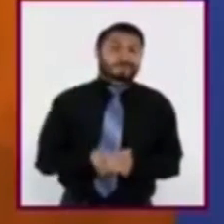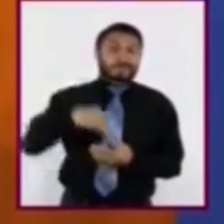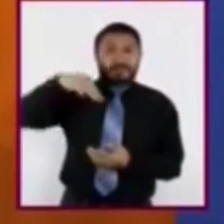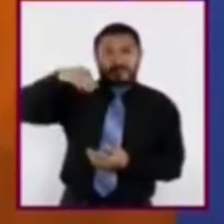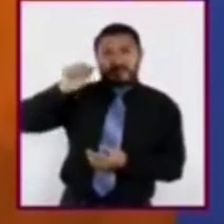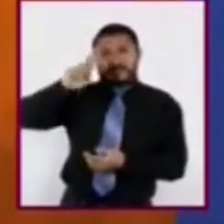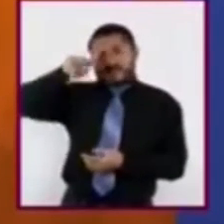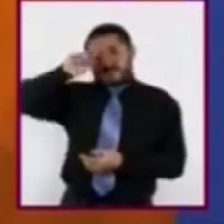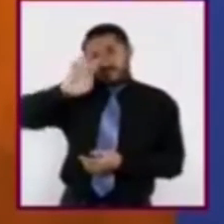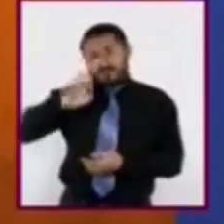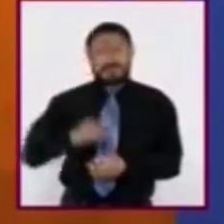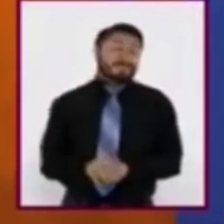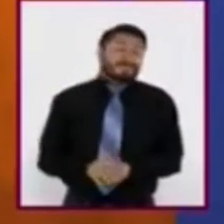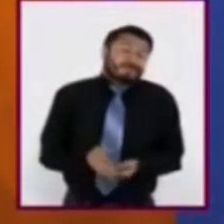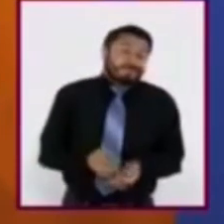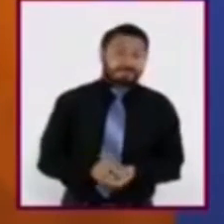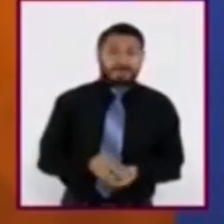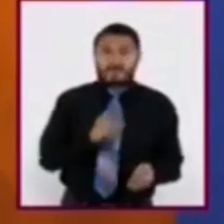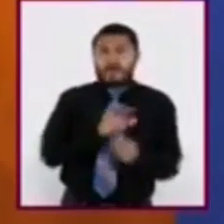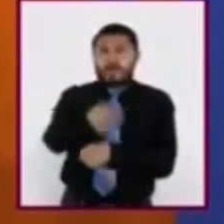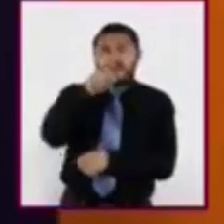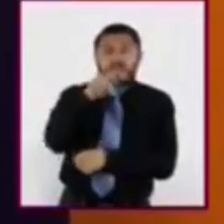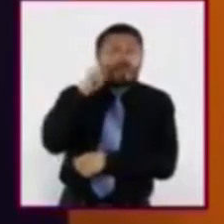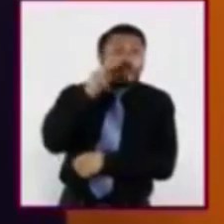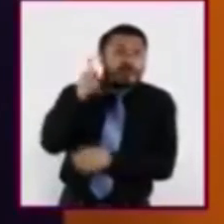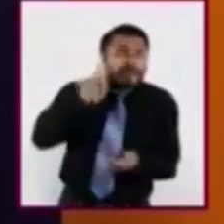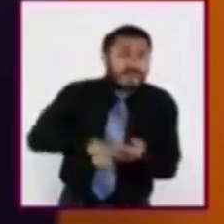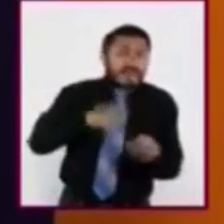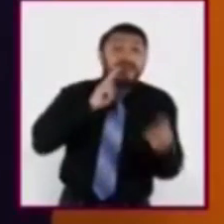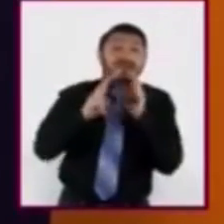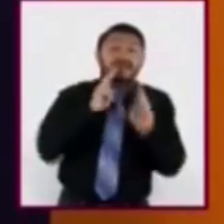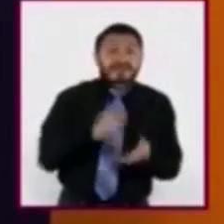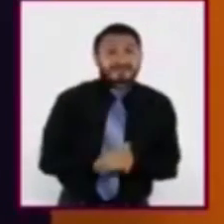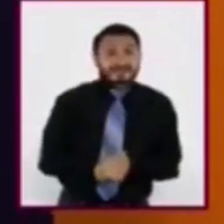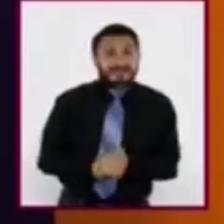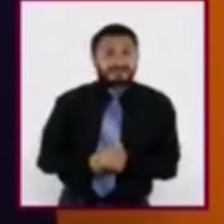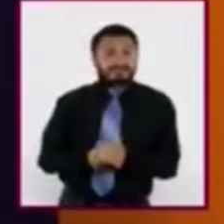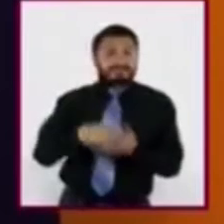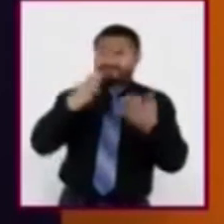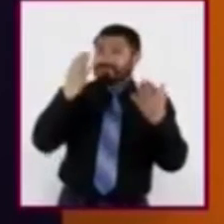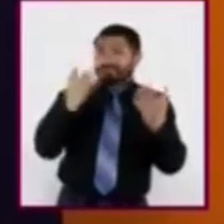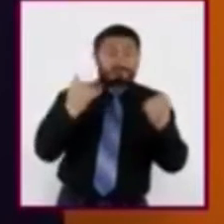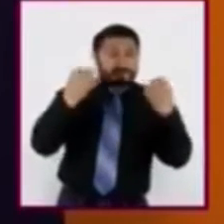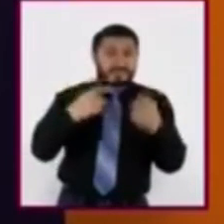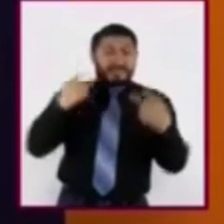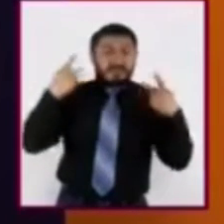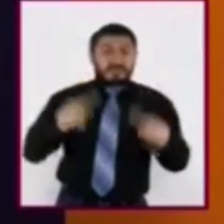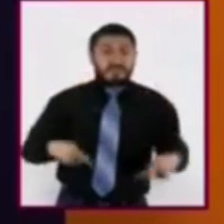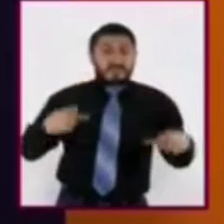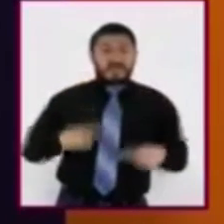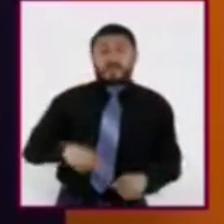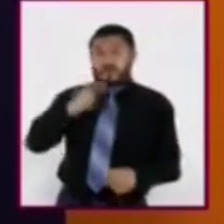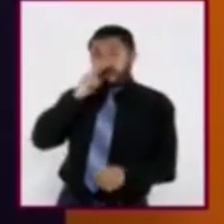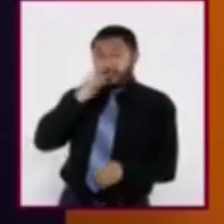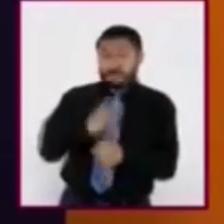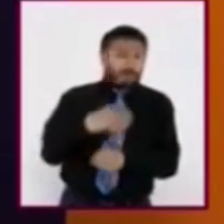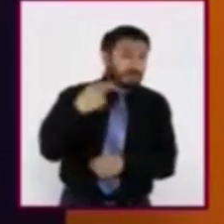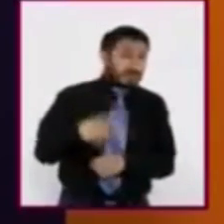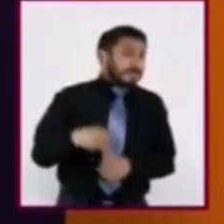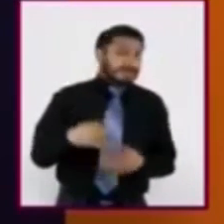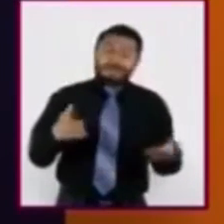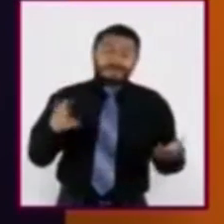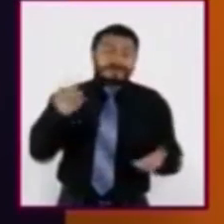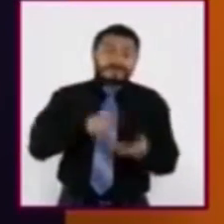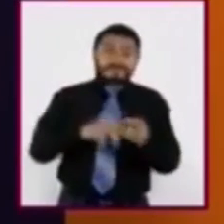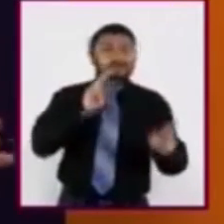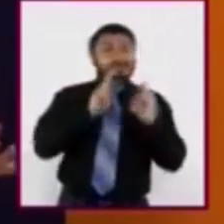¿Qué puedes observar en esta noticia? Que no se establece quién se hace cargo de la información contenida en la noticia,